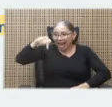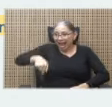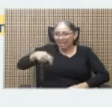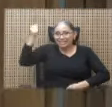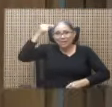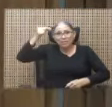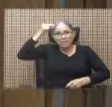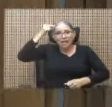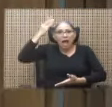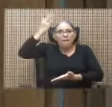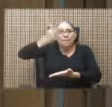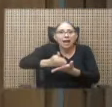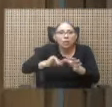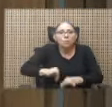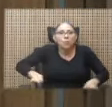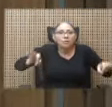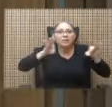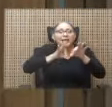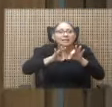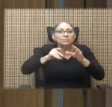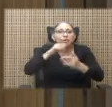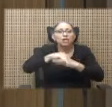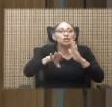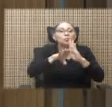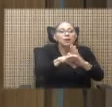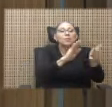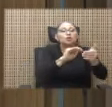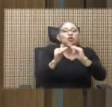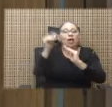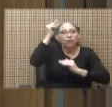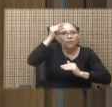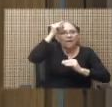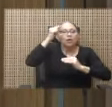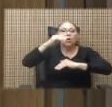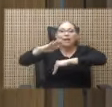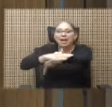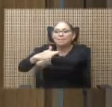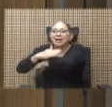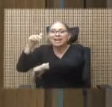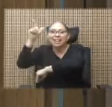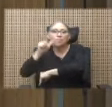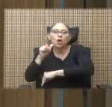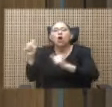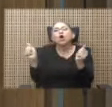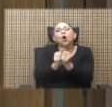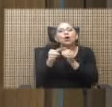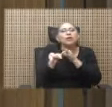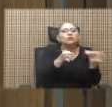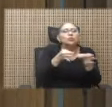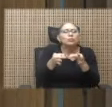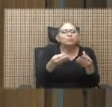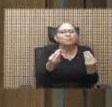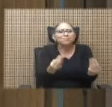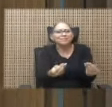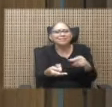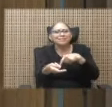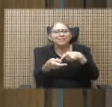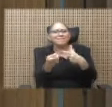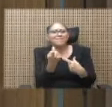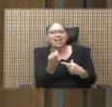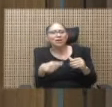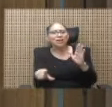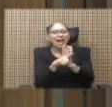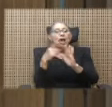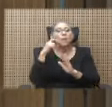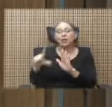importantes proyectos como Ciudad Gobierno y la Marina del Limón, con argumentos absurdos e ilegales, porque la ley solo